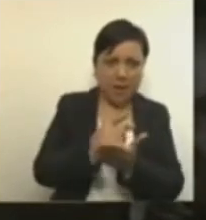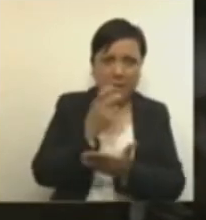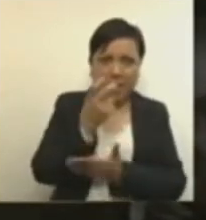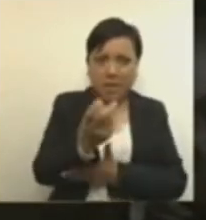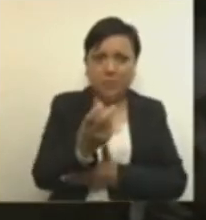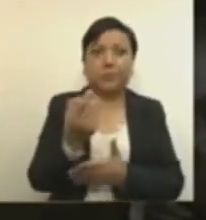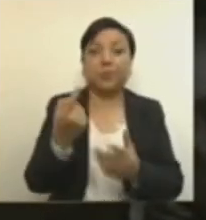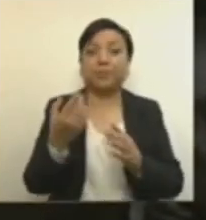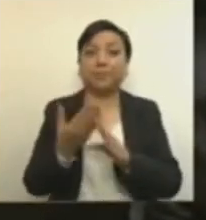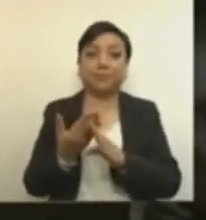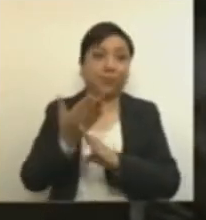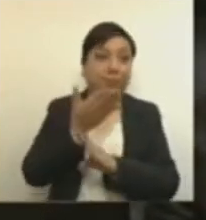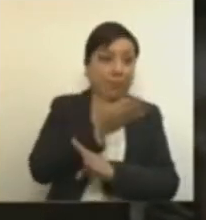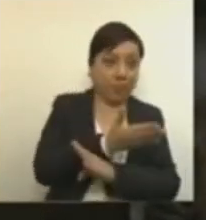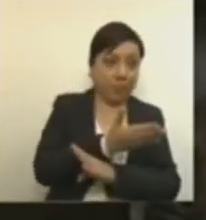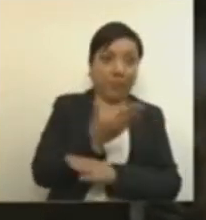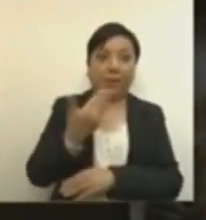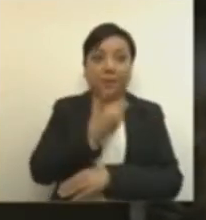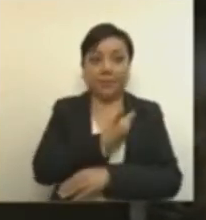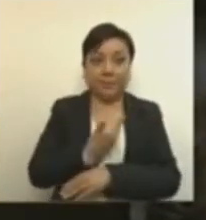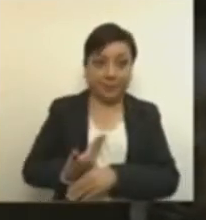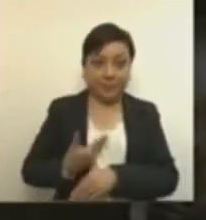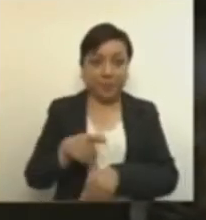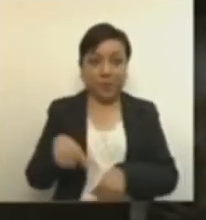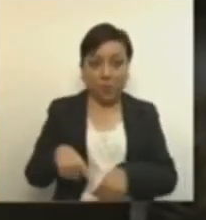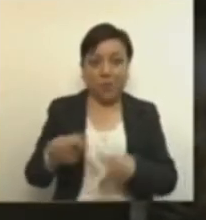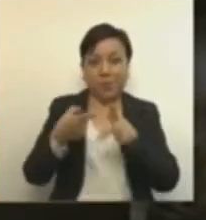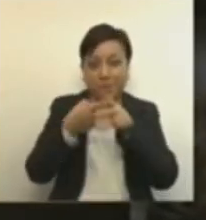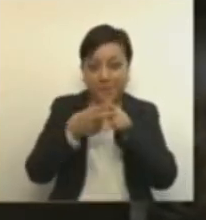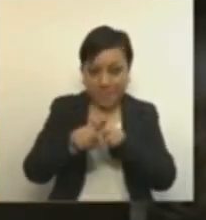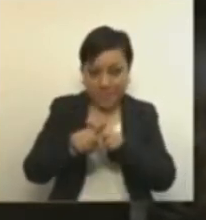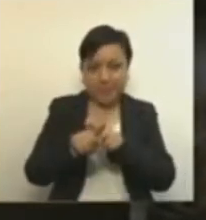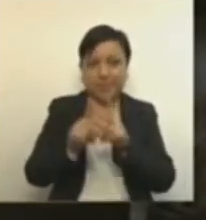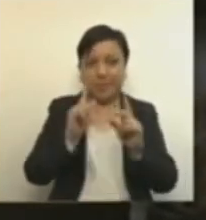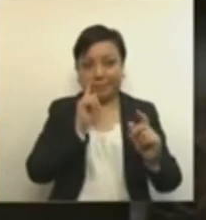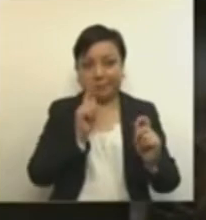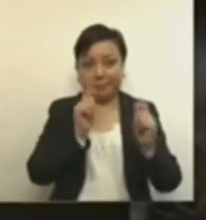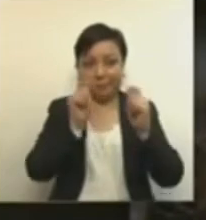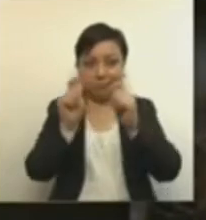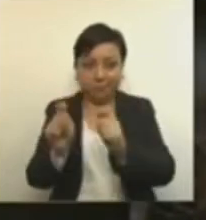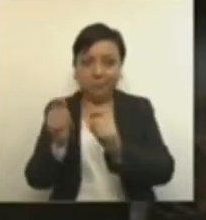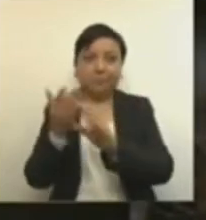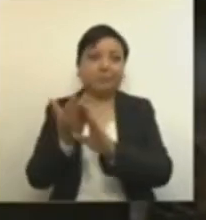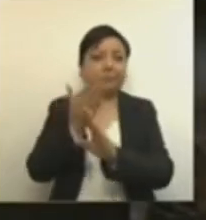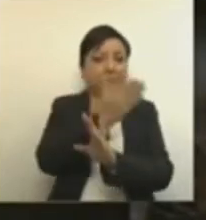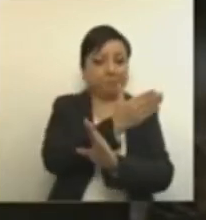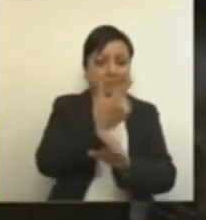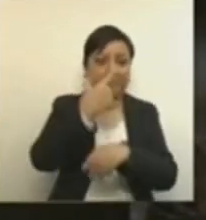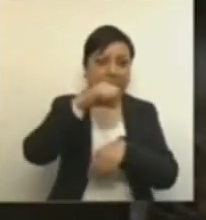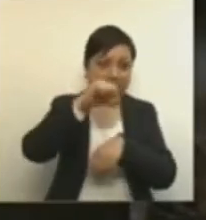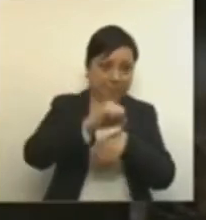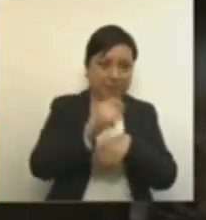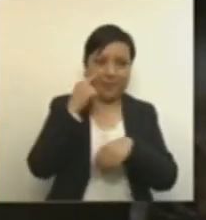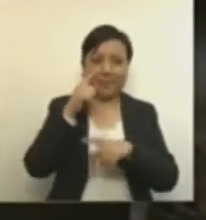Semanas antes de que el actual gobierno iniciara, entregamos en las manos de Alejandro Encinas, su